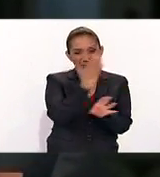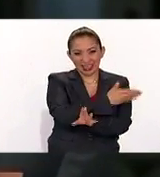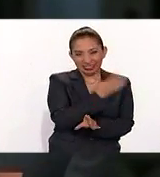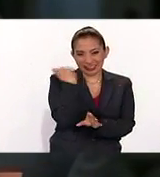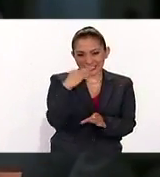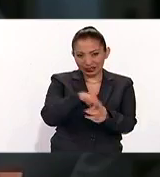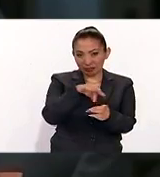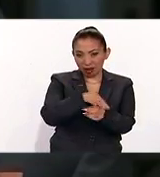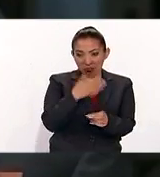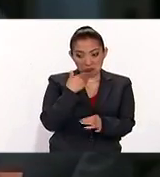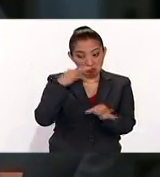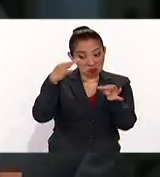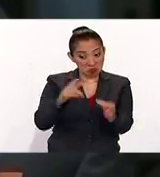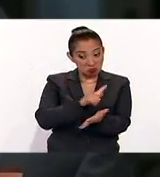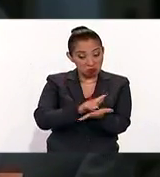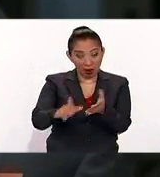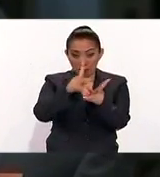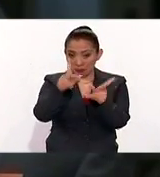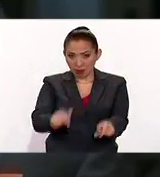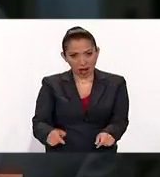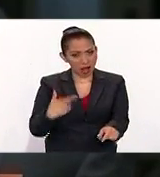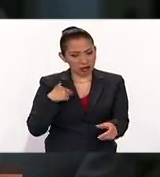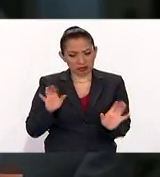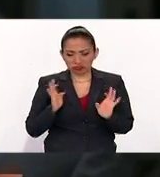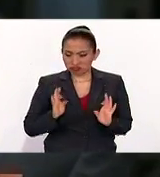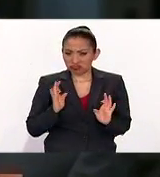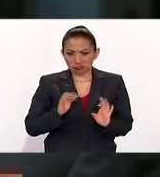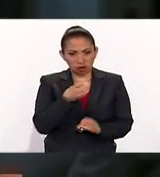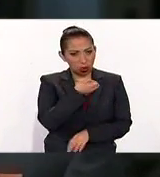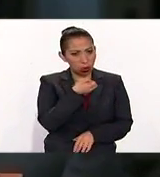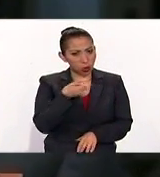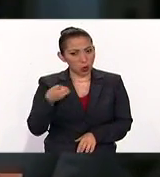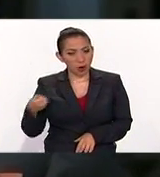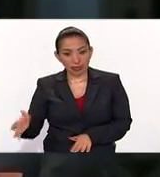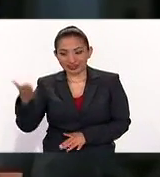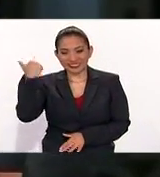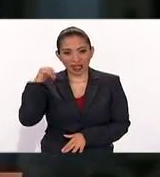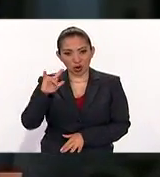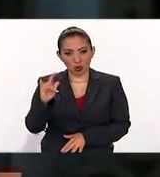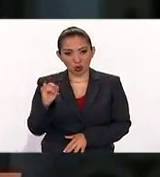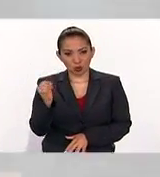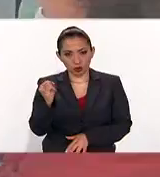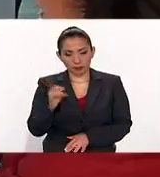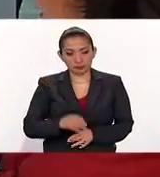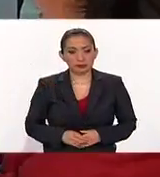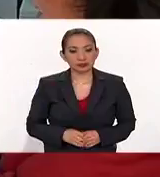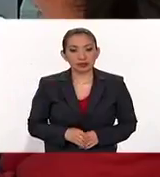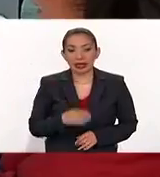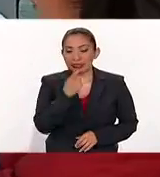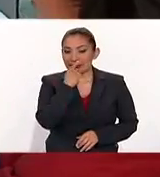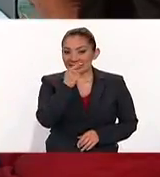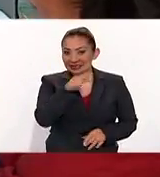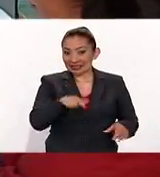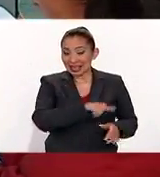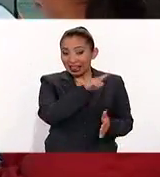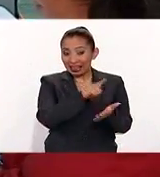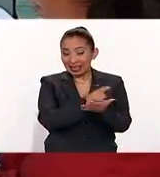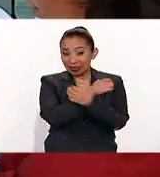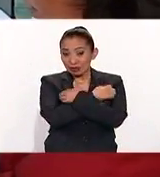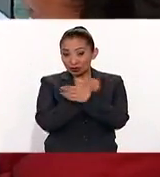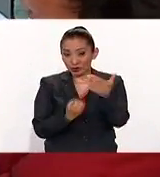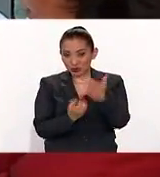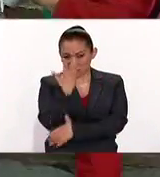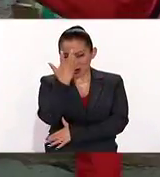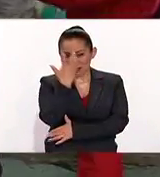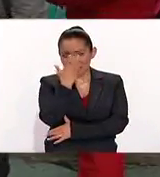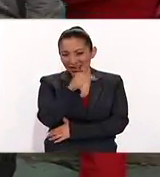ejemplar, en paz, en estabilidad, en orden, el pasado mes de junio. Puntualizó que la reforma educativa logró